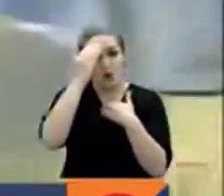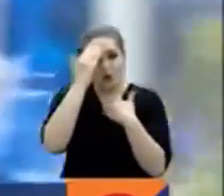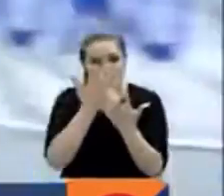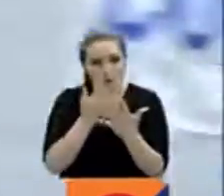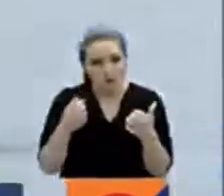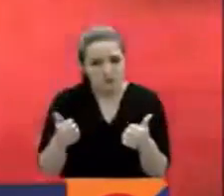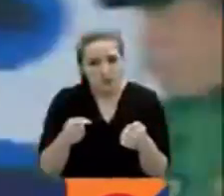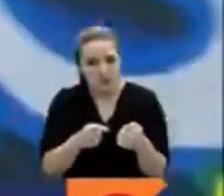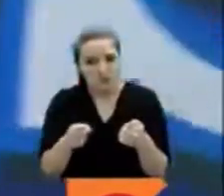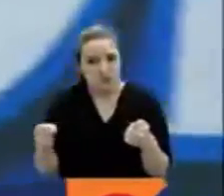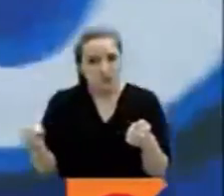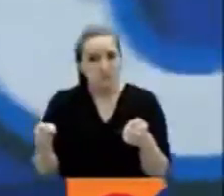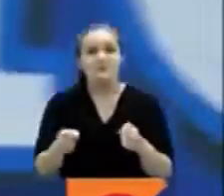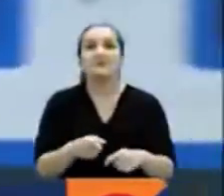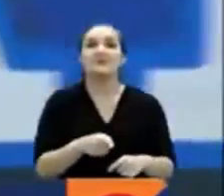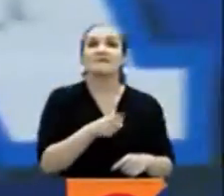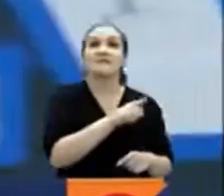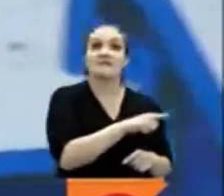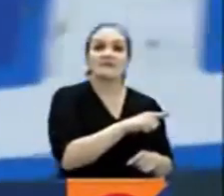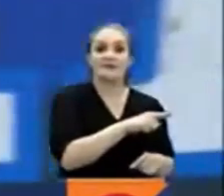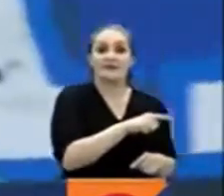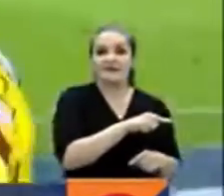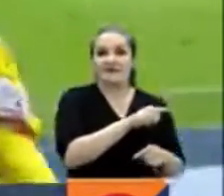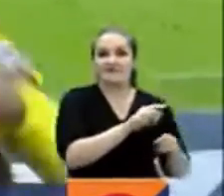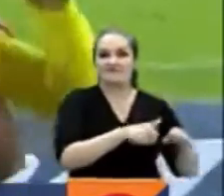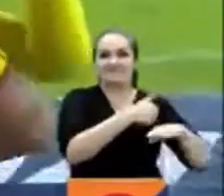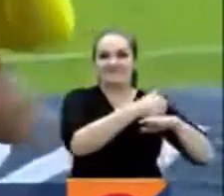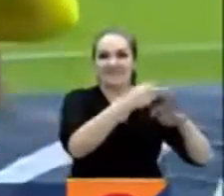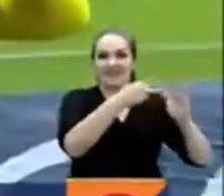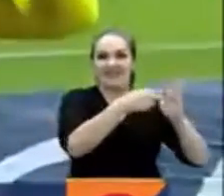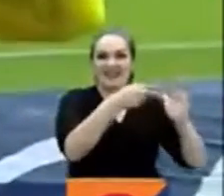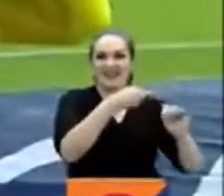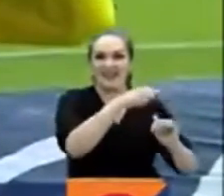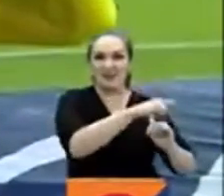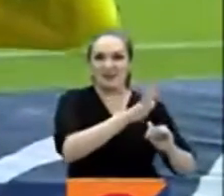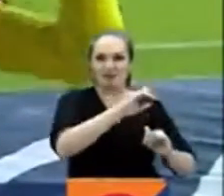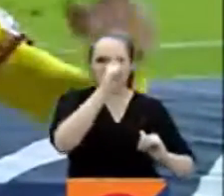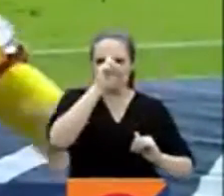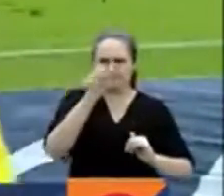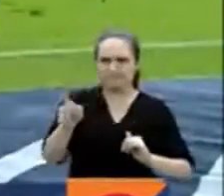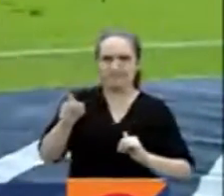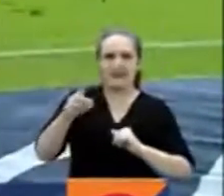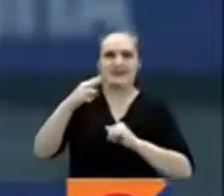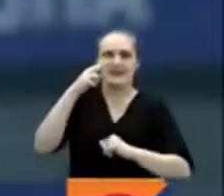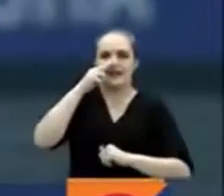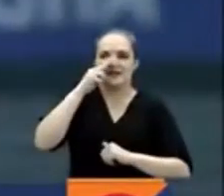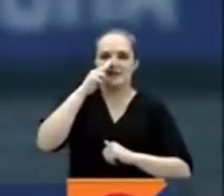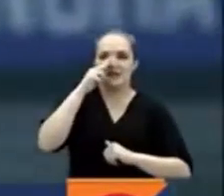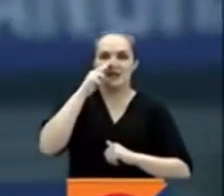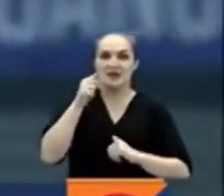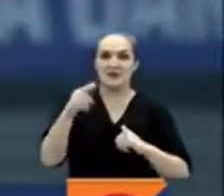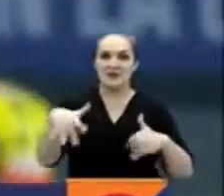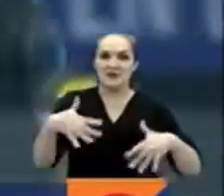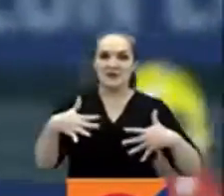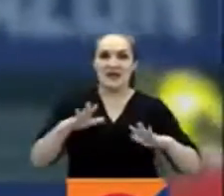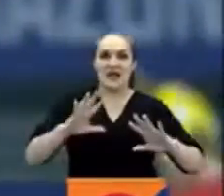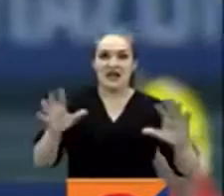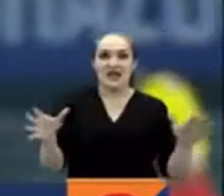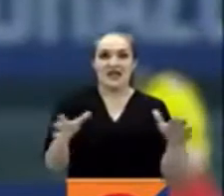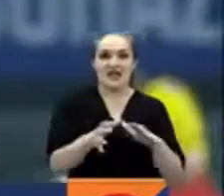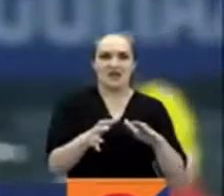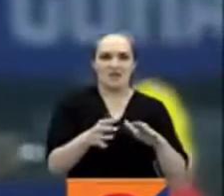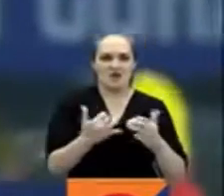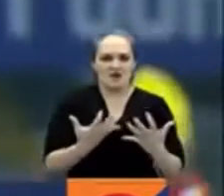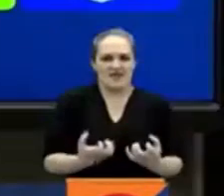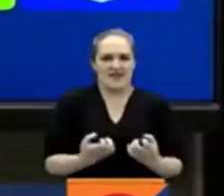cosas buenas. Alejandro Restrepo vuelve a verse cara a cara con Atlético Nacional, que ya tendrá a Utuori en el banco. Ambos equipos obligados a sumar